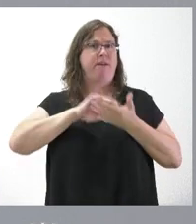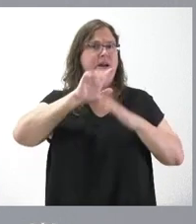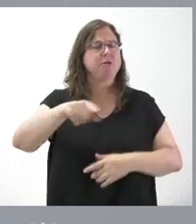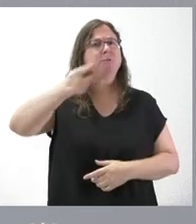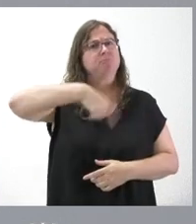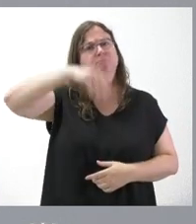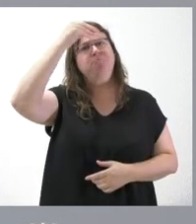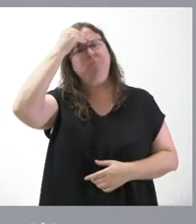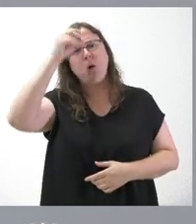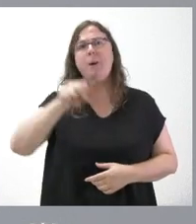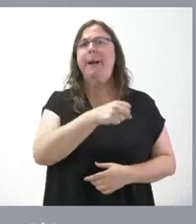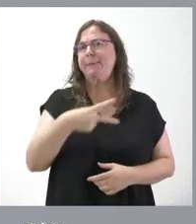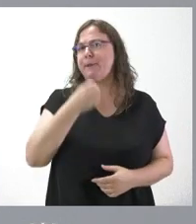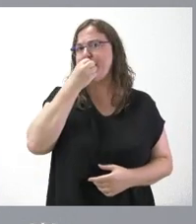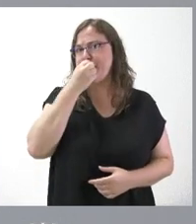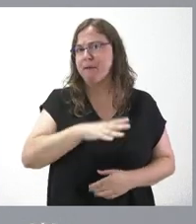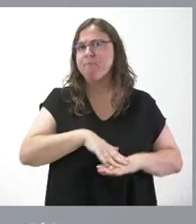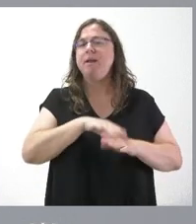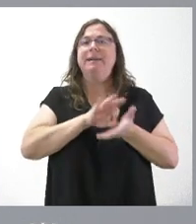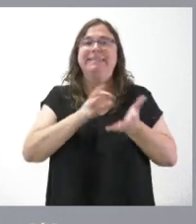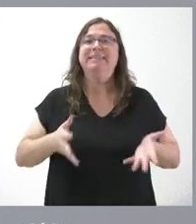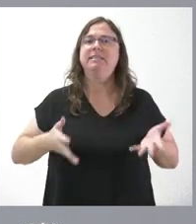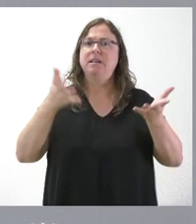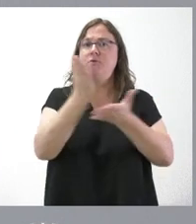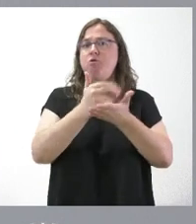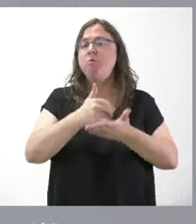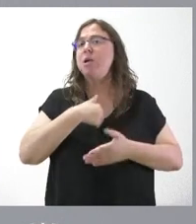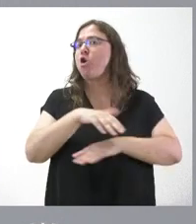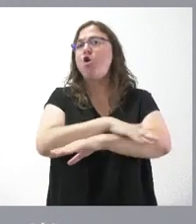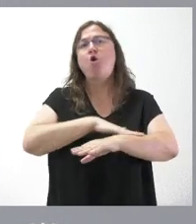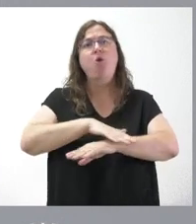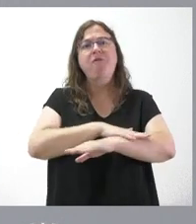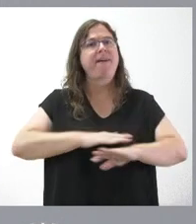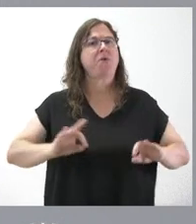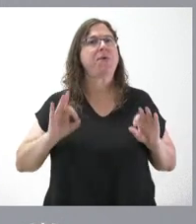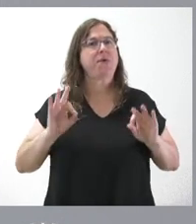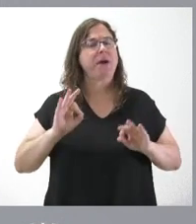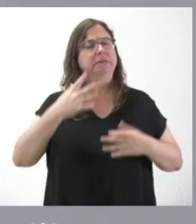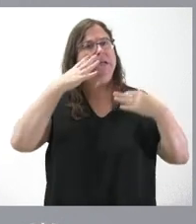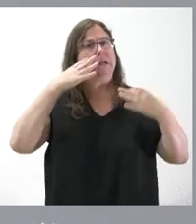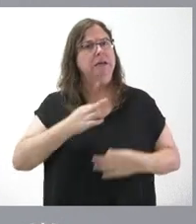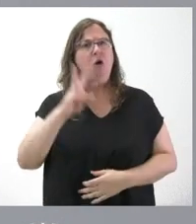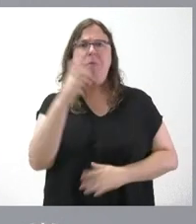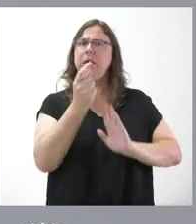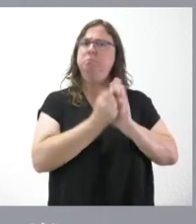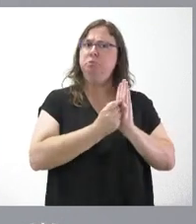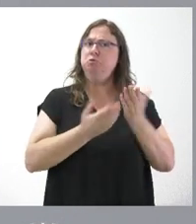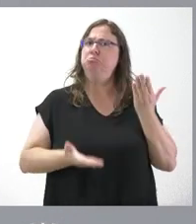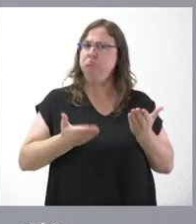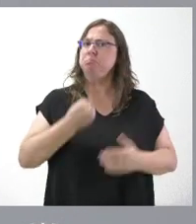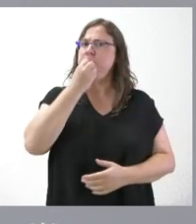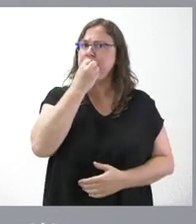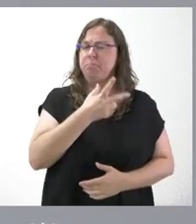teniendo buenos resultados al servicio de esta comunidad autónoma. Y es un Gobierno, en definitiva, que creemos que es bien valorado por el conjunto de los ciudadanos